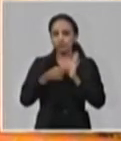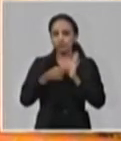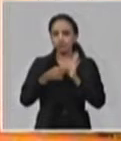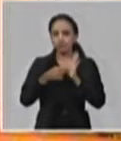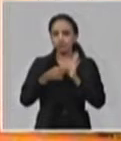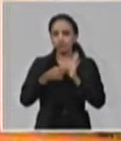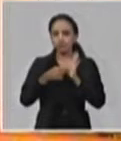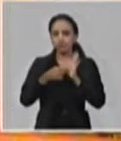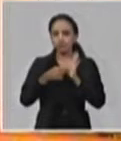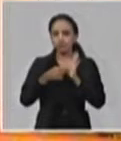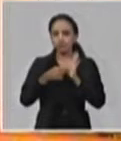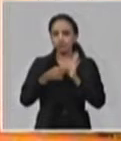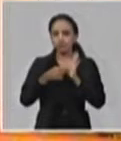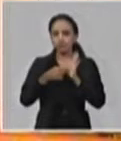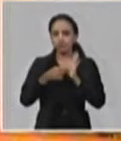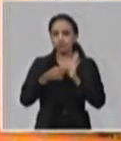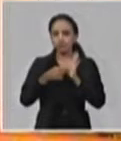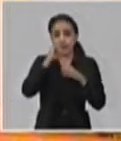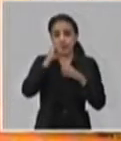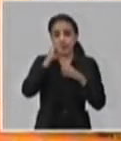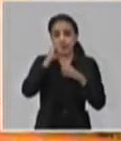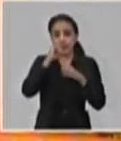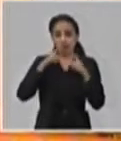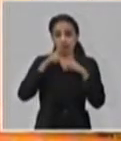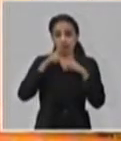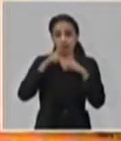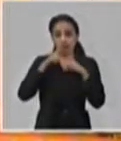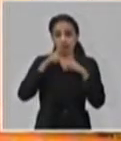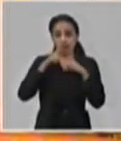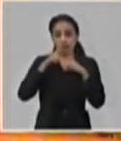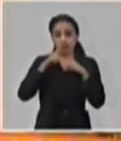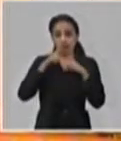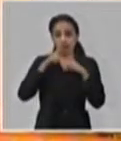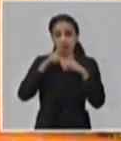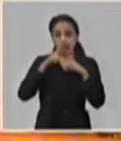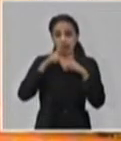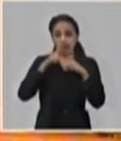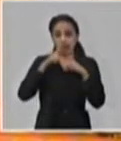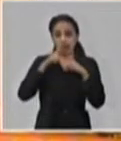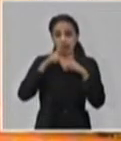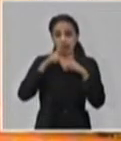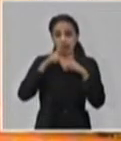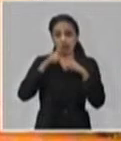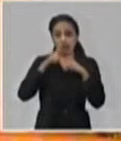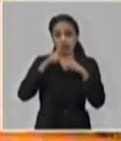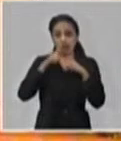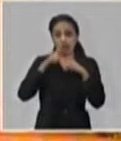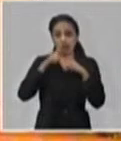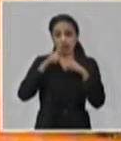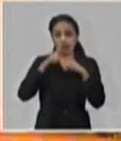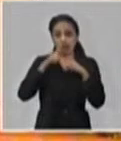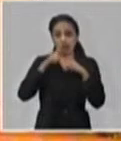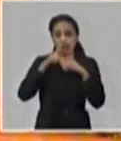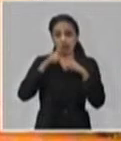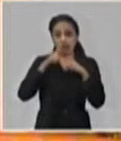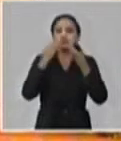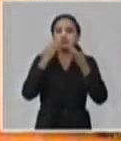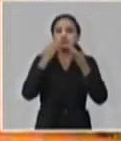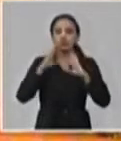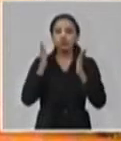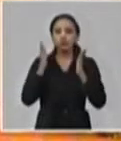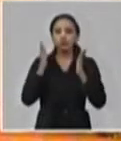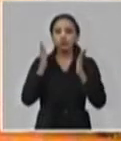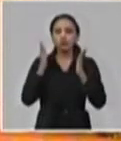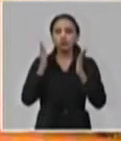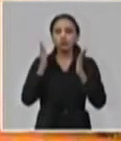aquí al IPK. Yo creo que eso es un paso importante para tener seguridad de todo lo que estamos